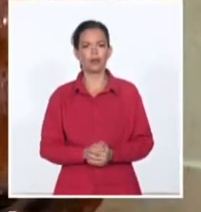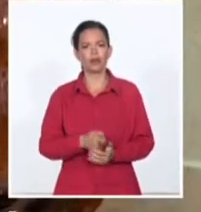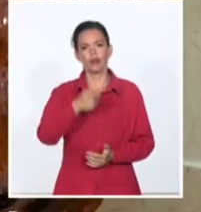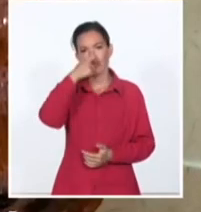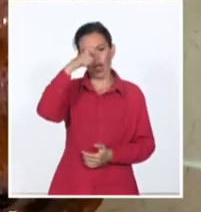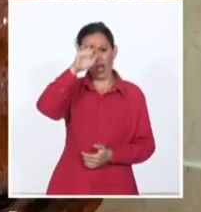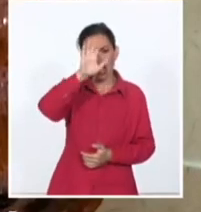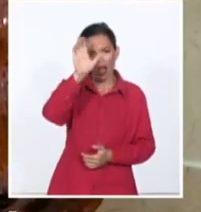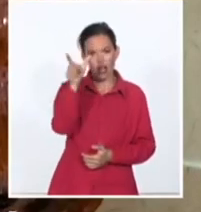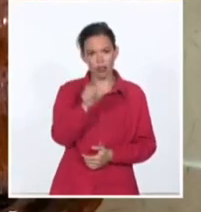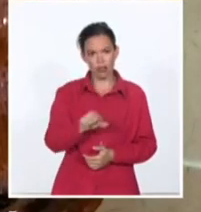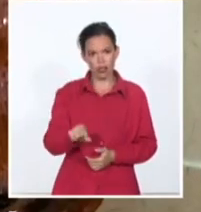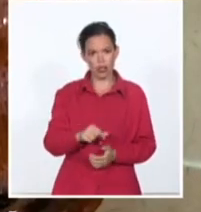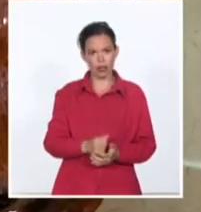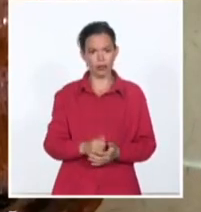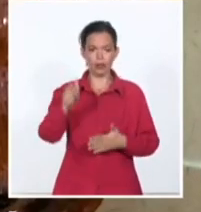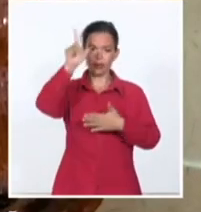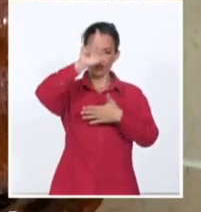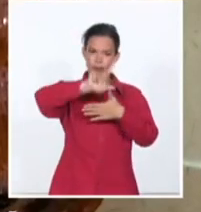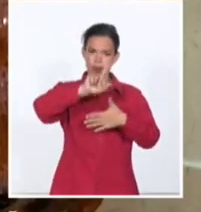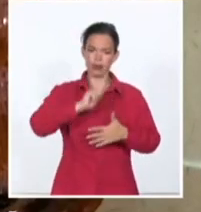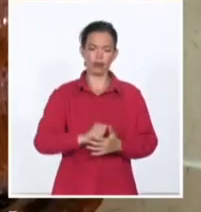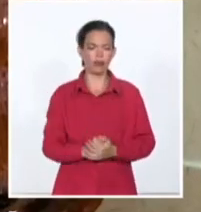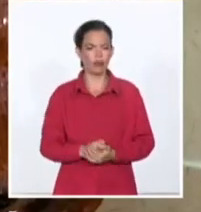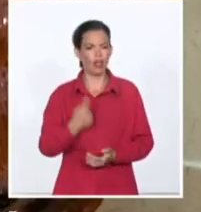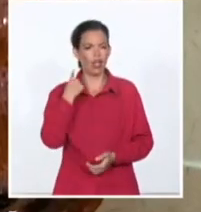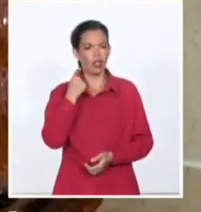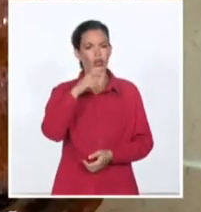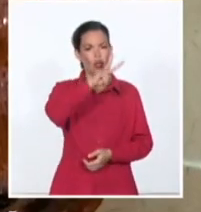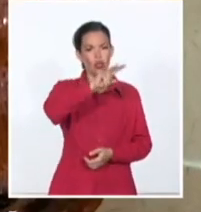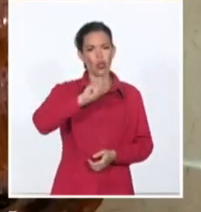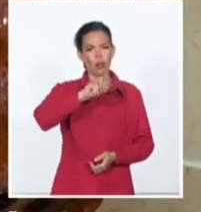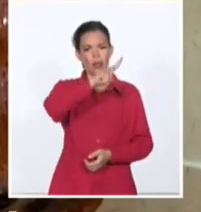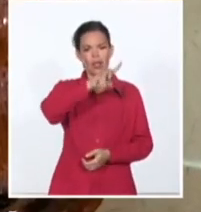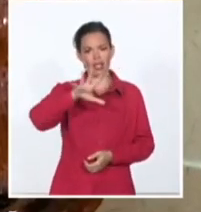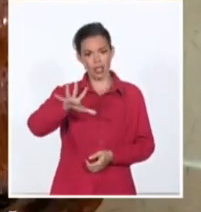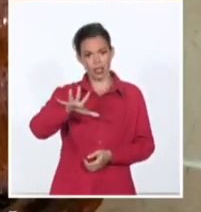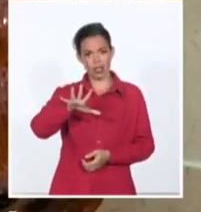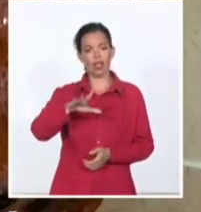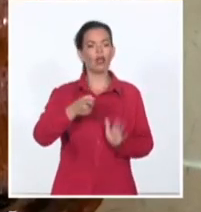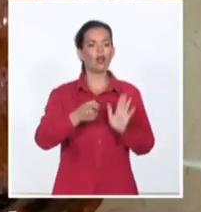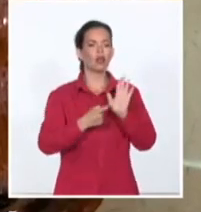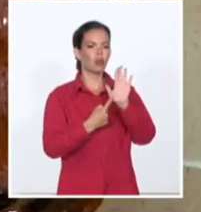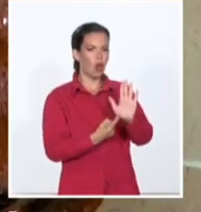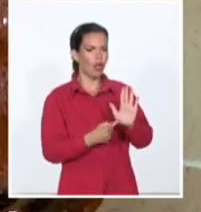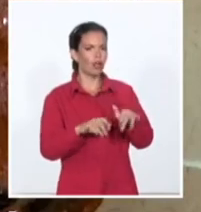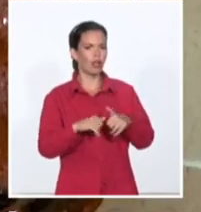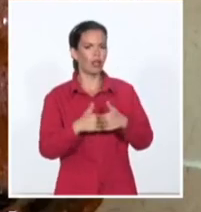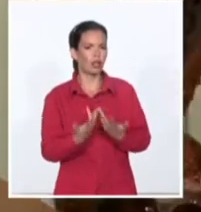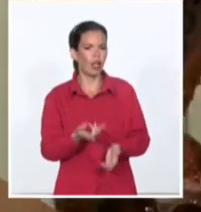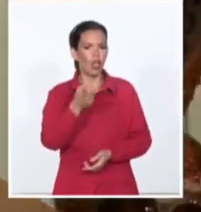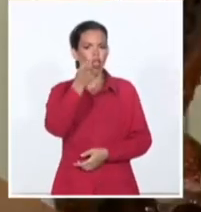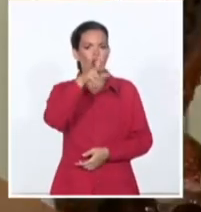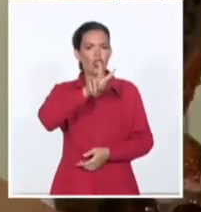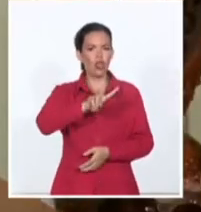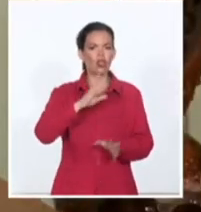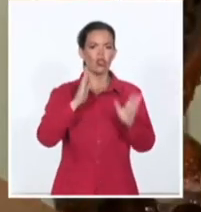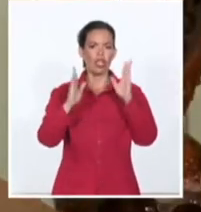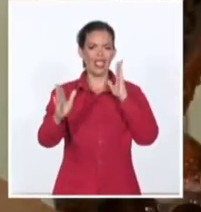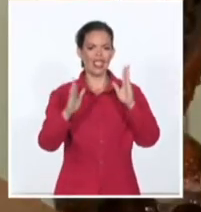Desde el 2015 se mostraron los primeros intereses, a partir de la doceava edición de la sesión